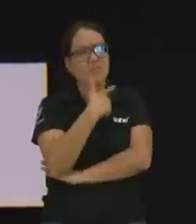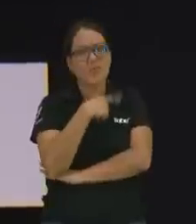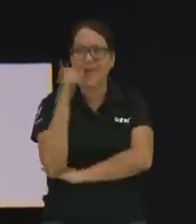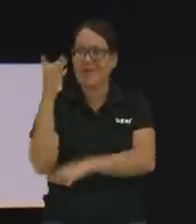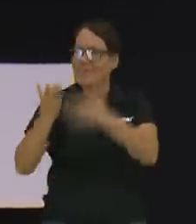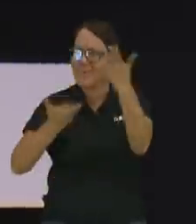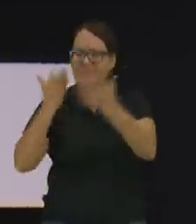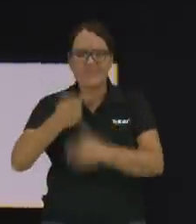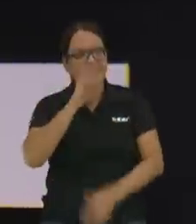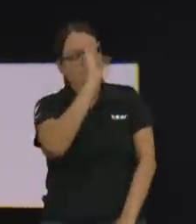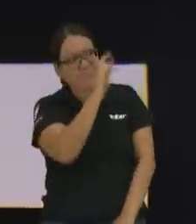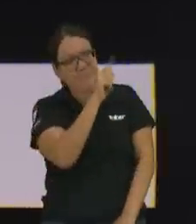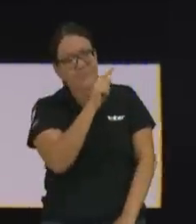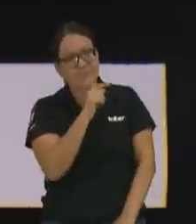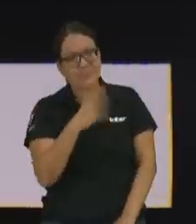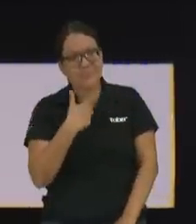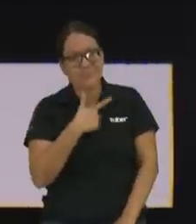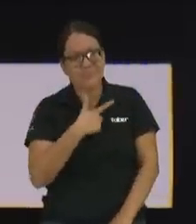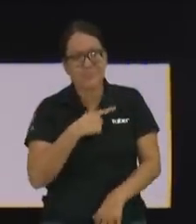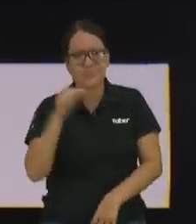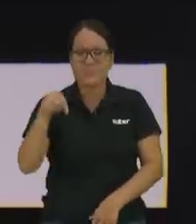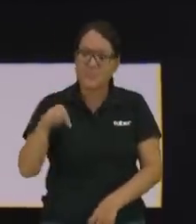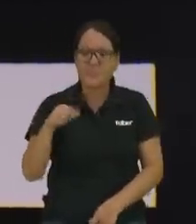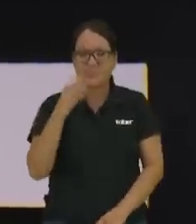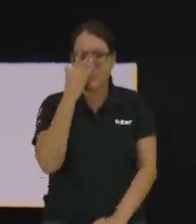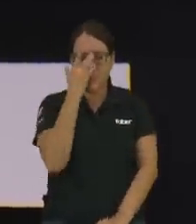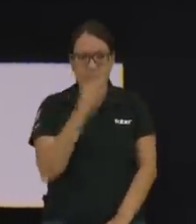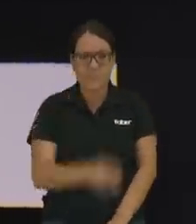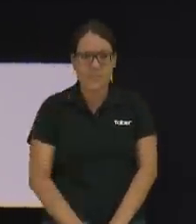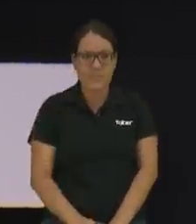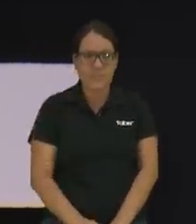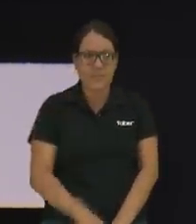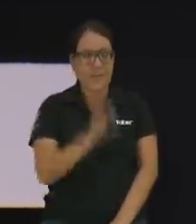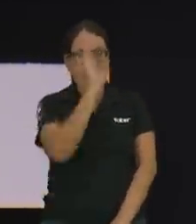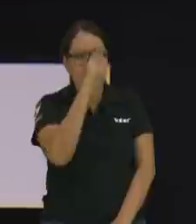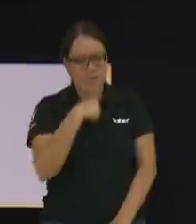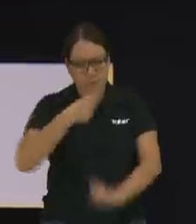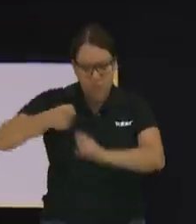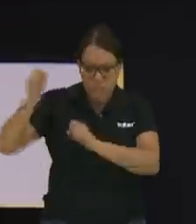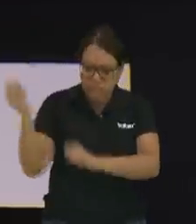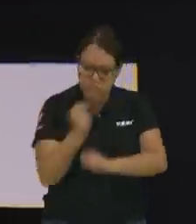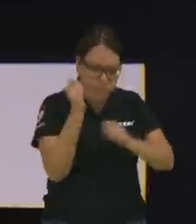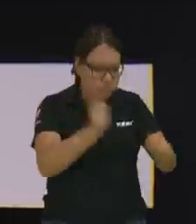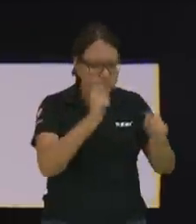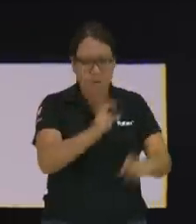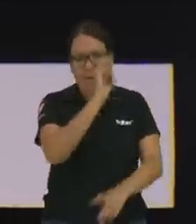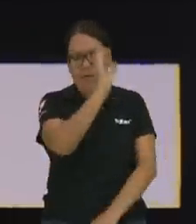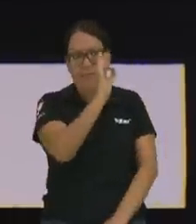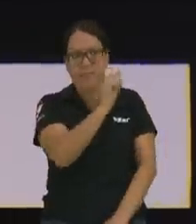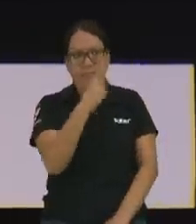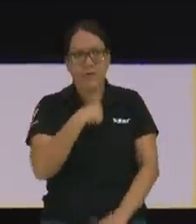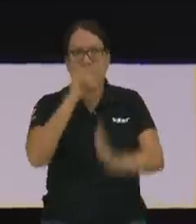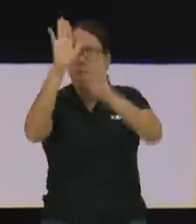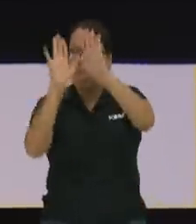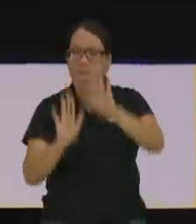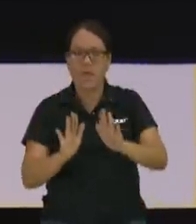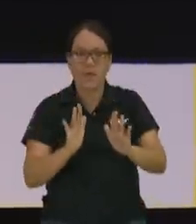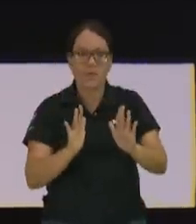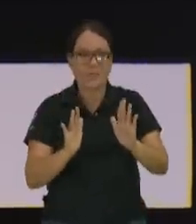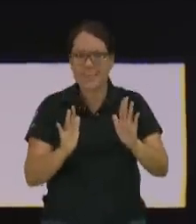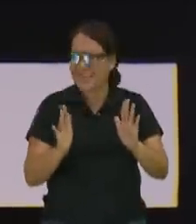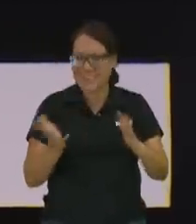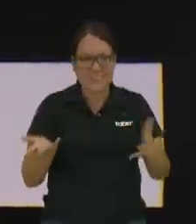dónde. Pastor, hoy vamos a limpiar el templo. Pastor, hoy vamos a barrer aquí. Pastor, hoy vamos a decorar escuela bíblica.